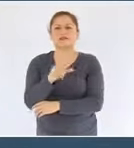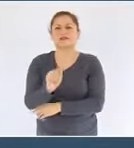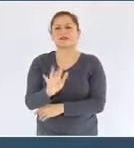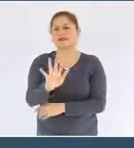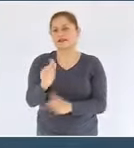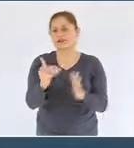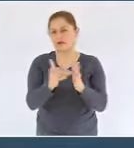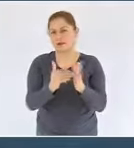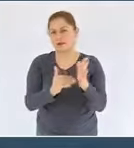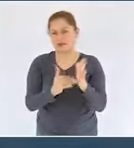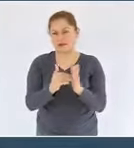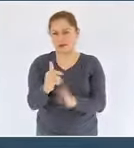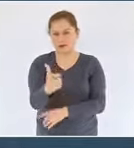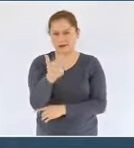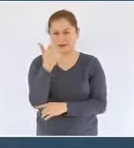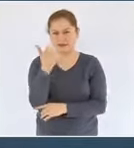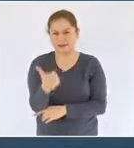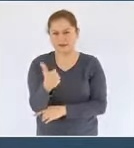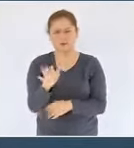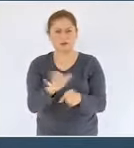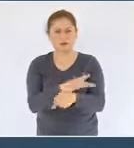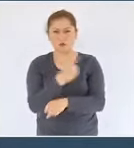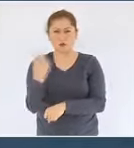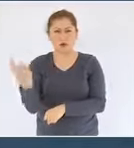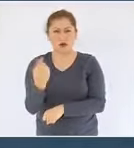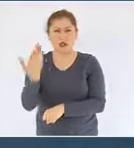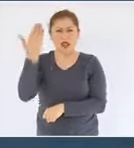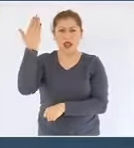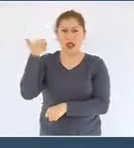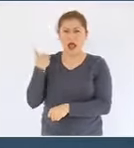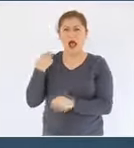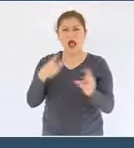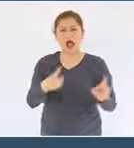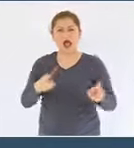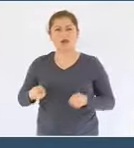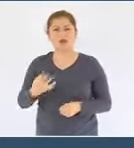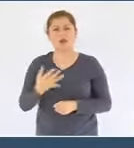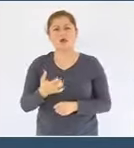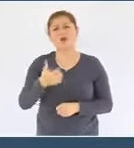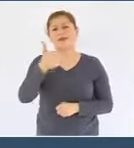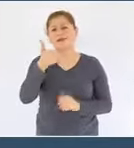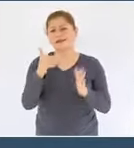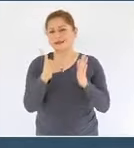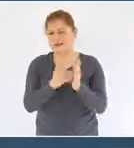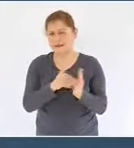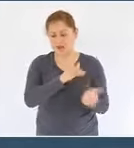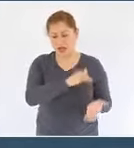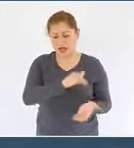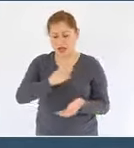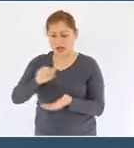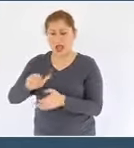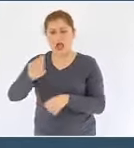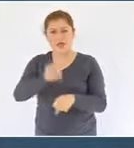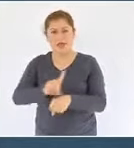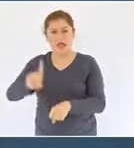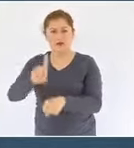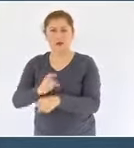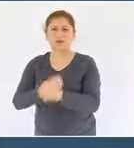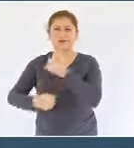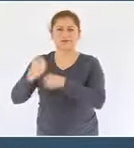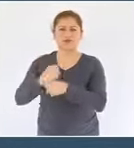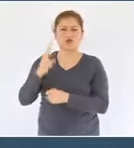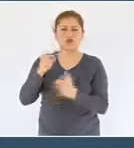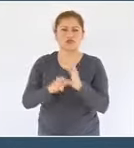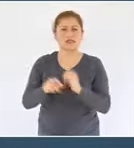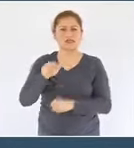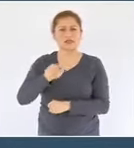pesos al pasar de un robo de cincuenta y seis mil barriles diarios en dos mil dieciocho a